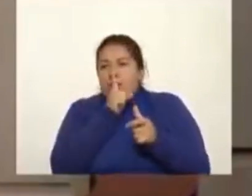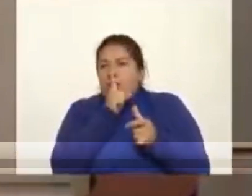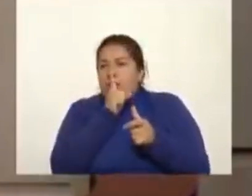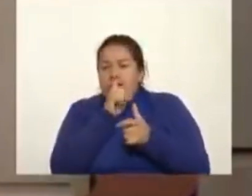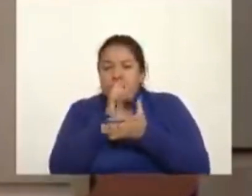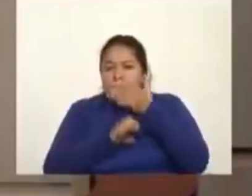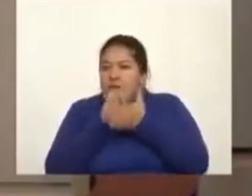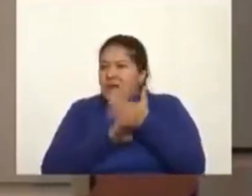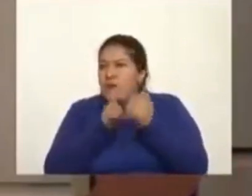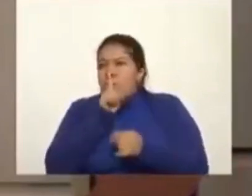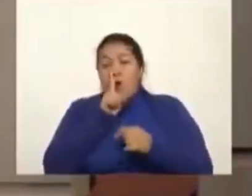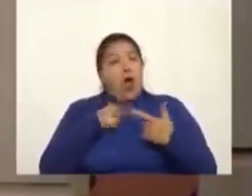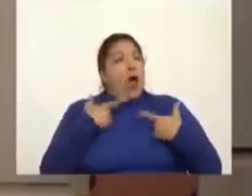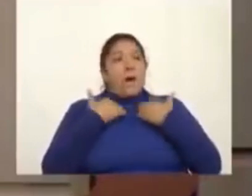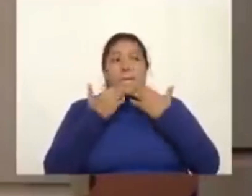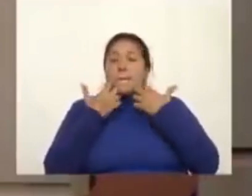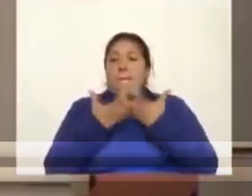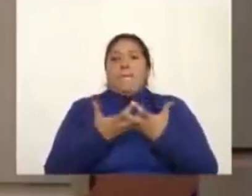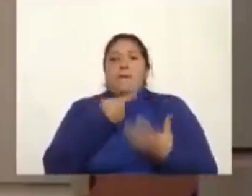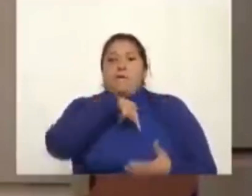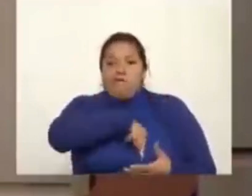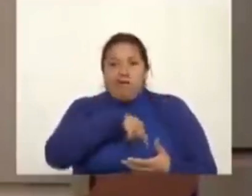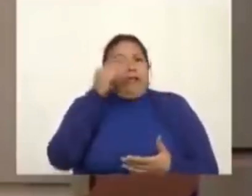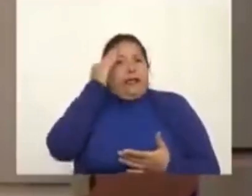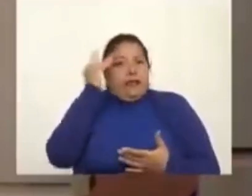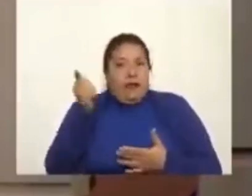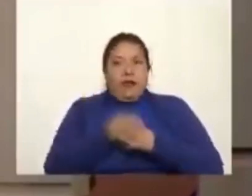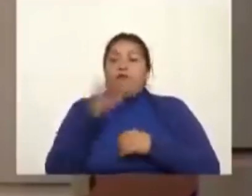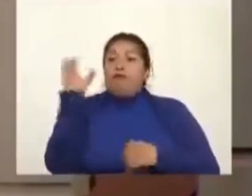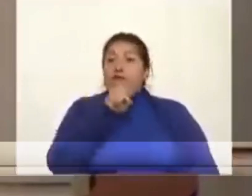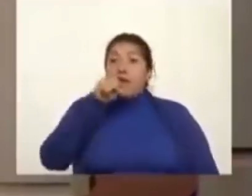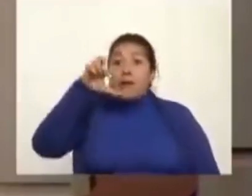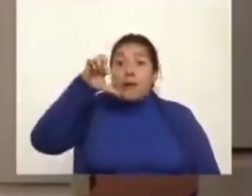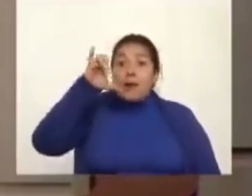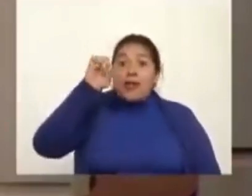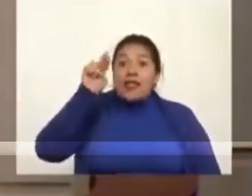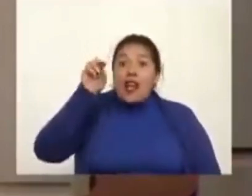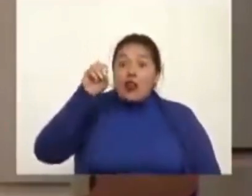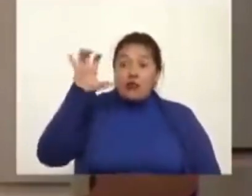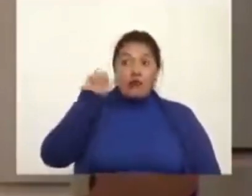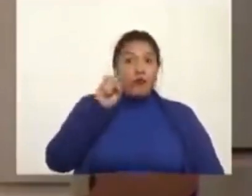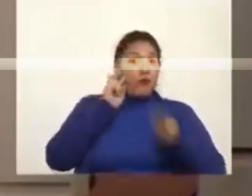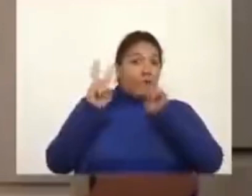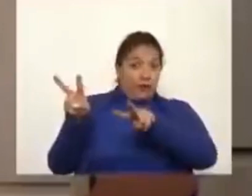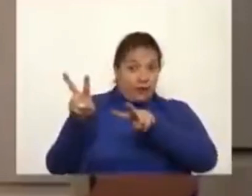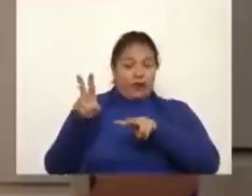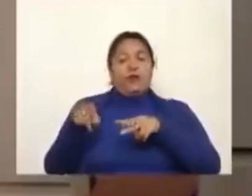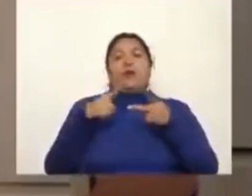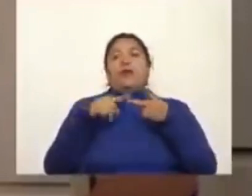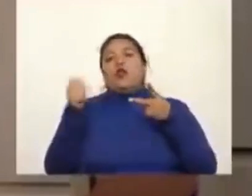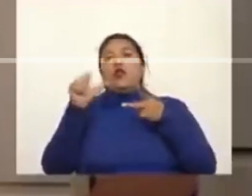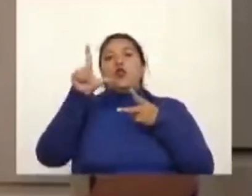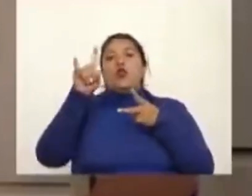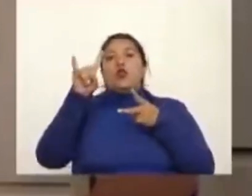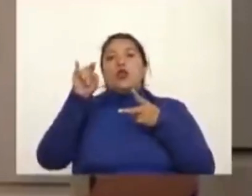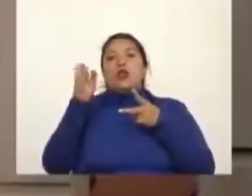Hoy sabemos, a partir de Pizano y a partir de la declaración de Luis